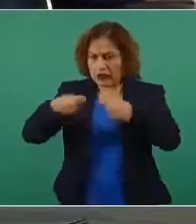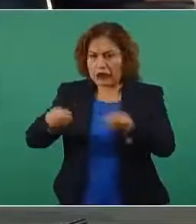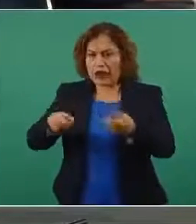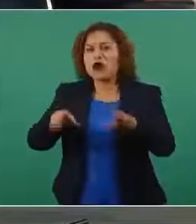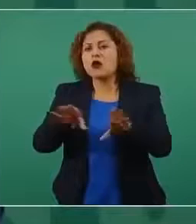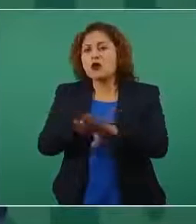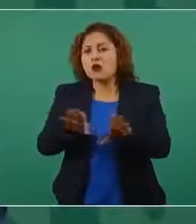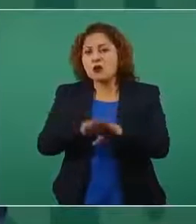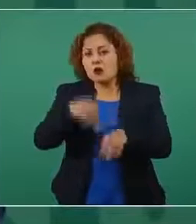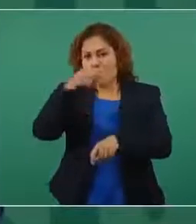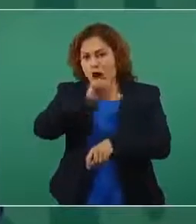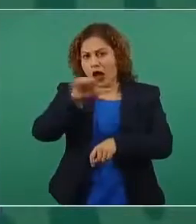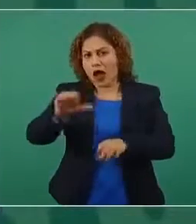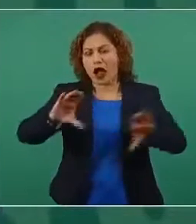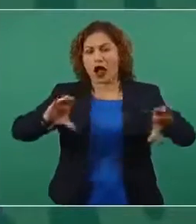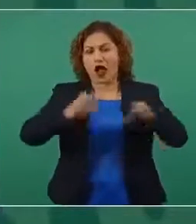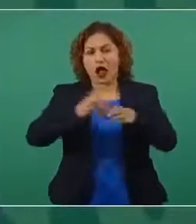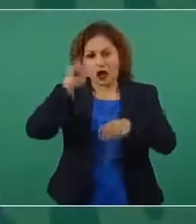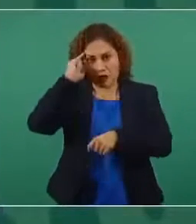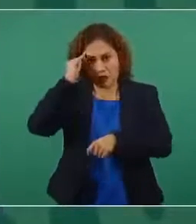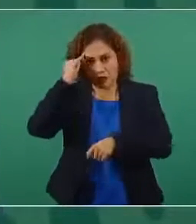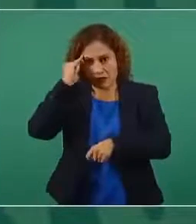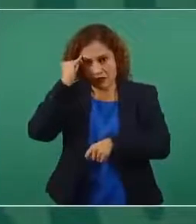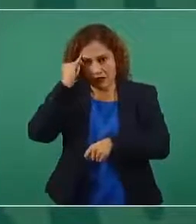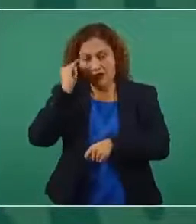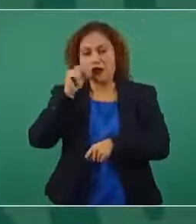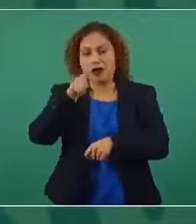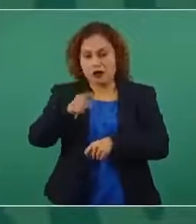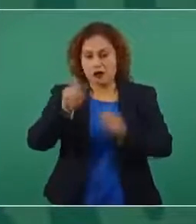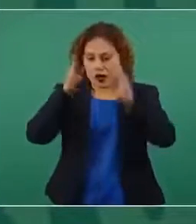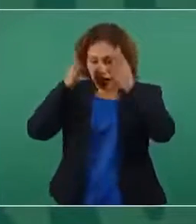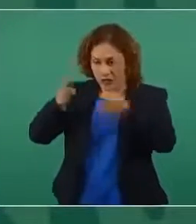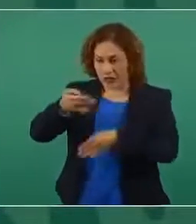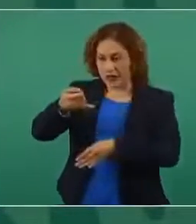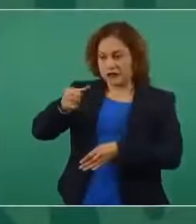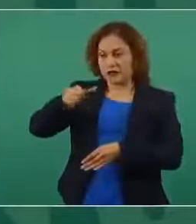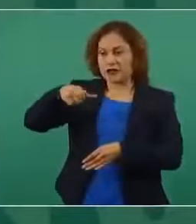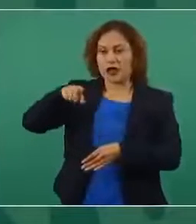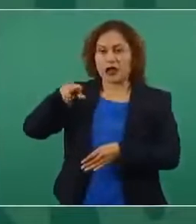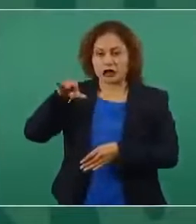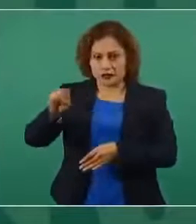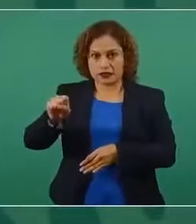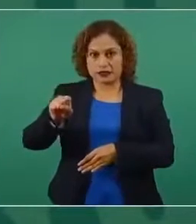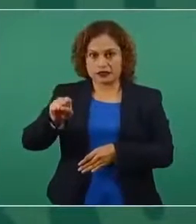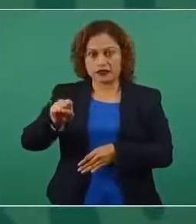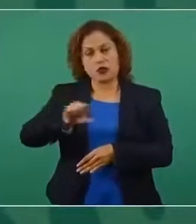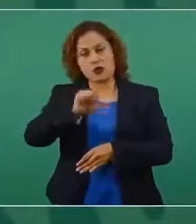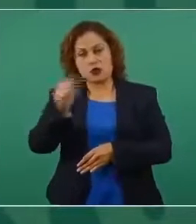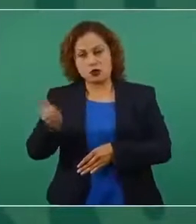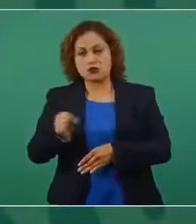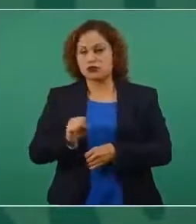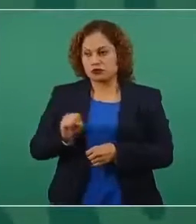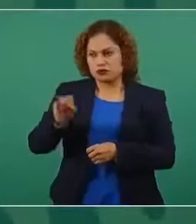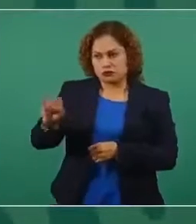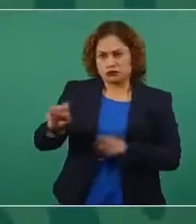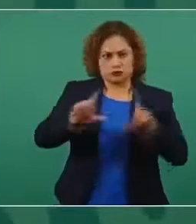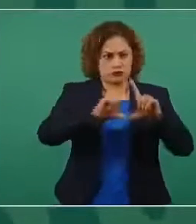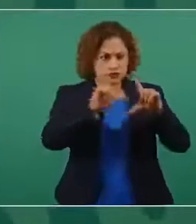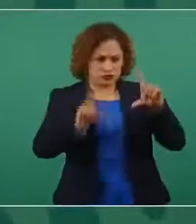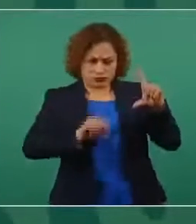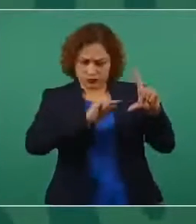indígenas aparte de lo que se está haciendo con los yaquis Sí en todos los casos